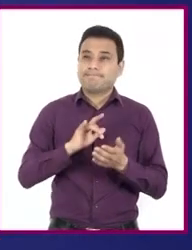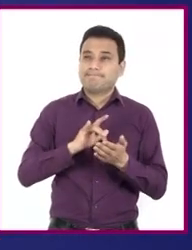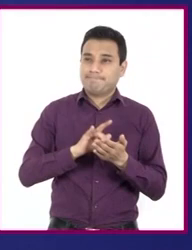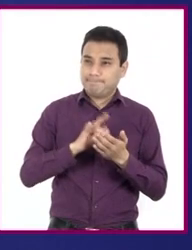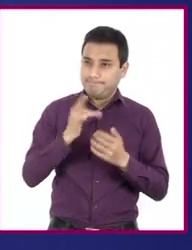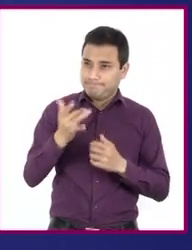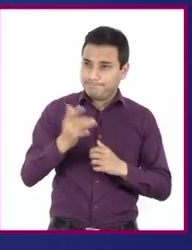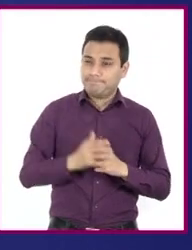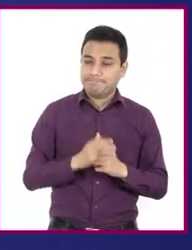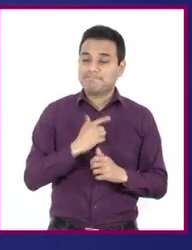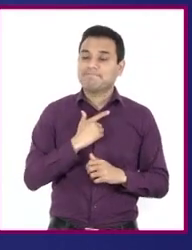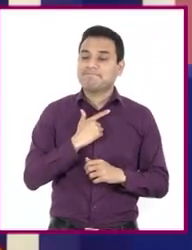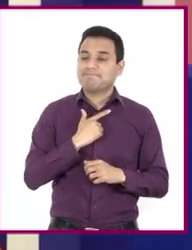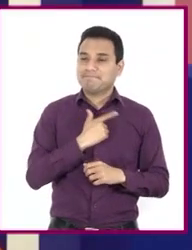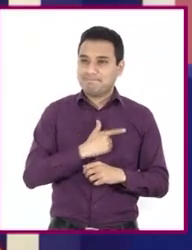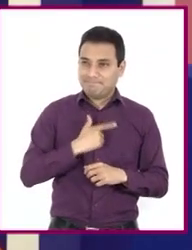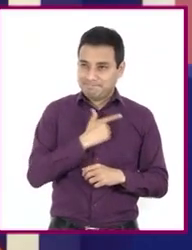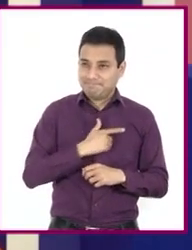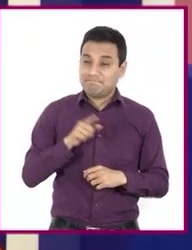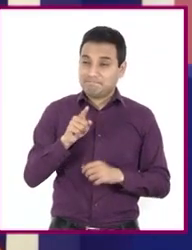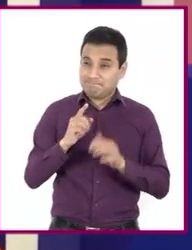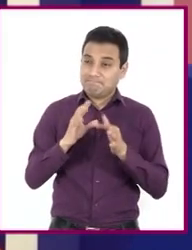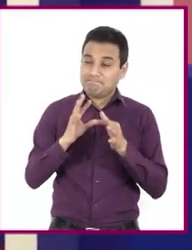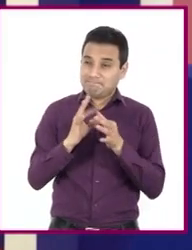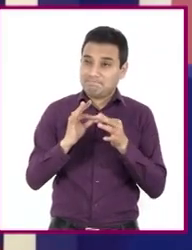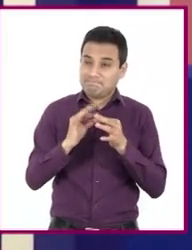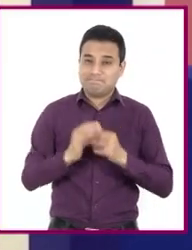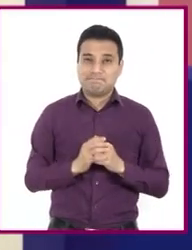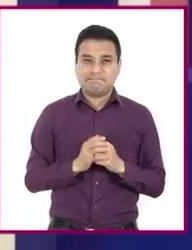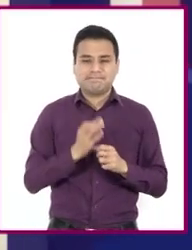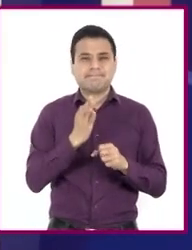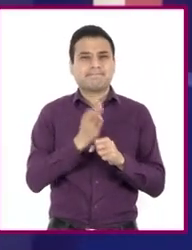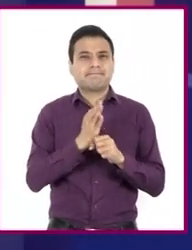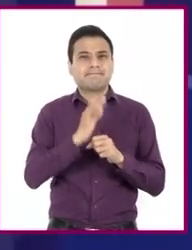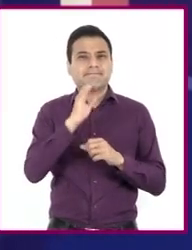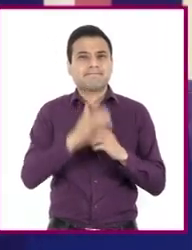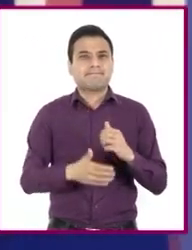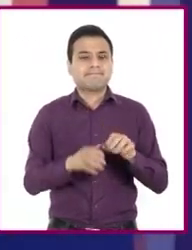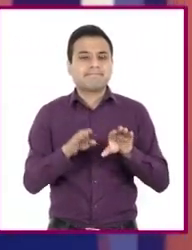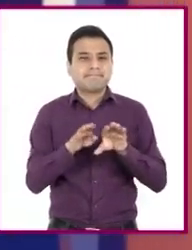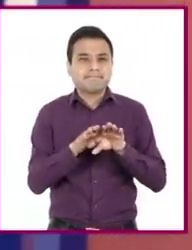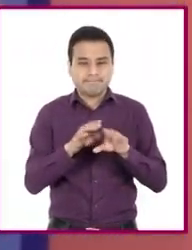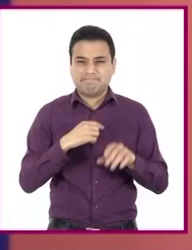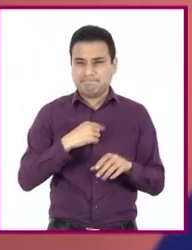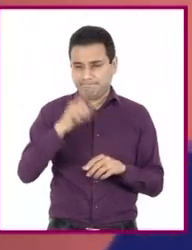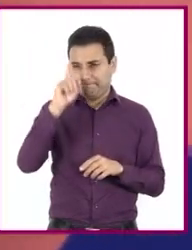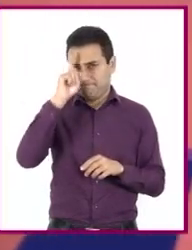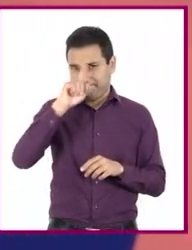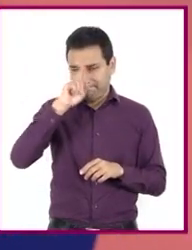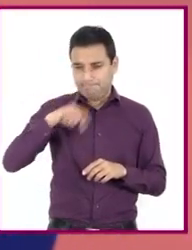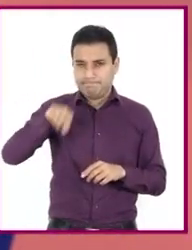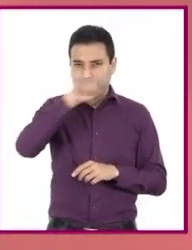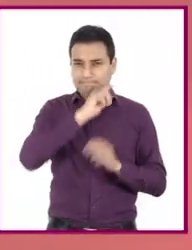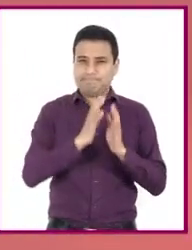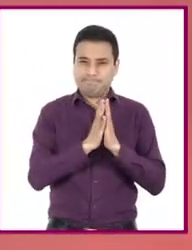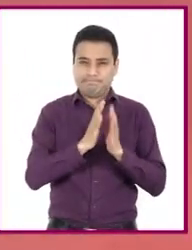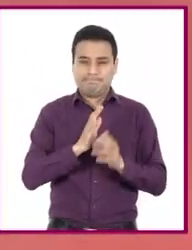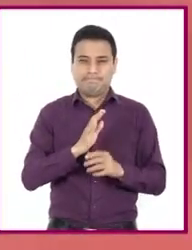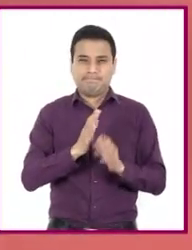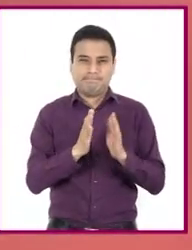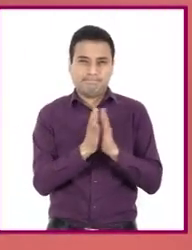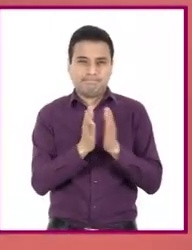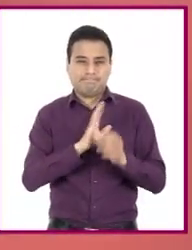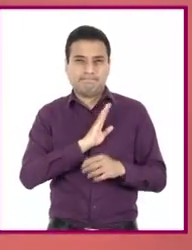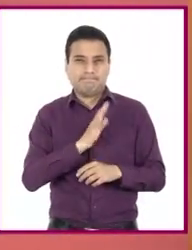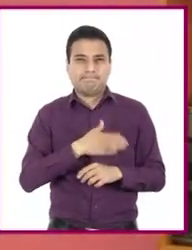Daniel. Fue un buen resumen. Para finalizar, recomiendo que consulten en su libro de texto el